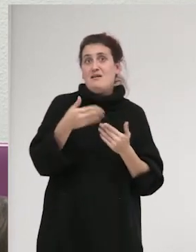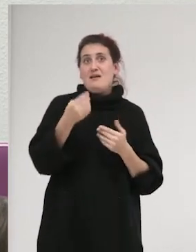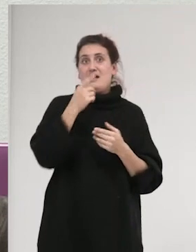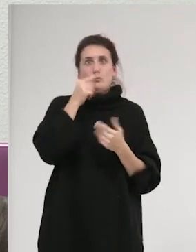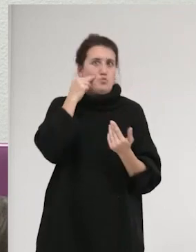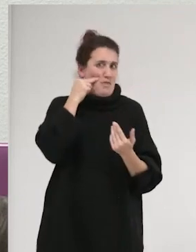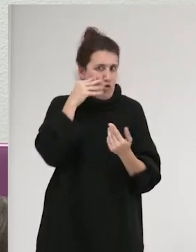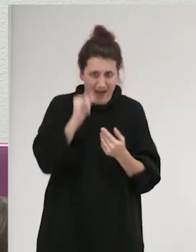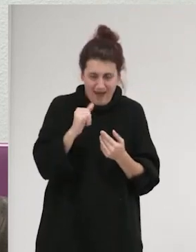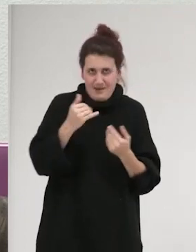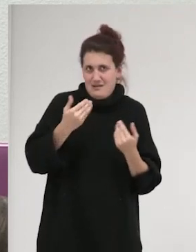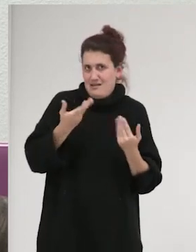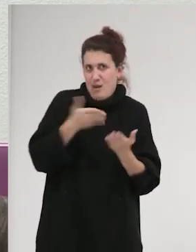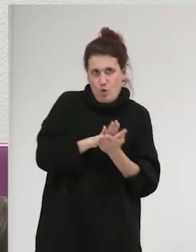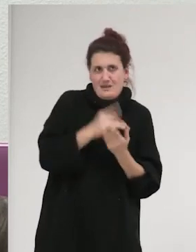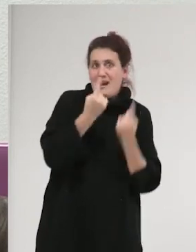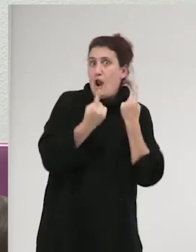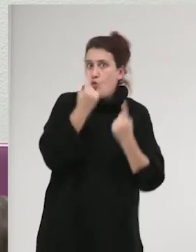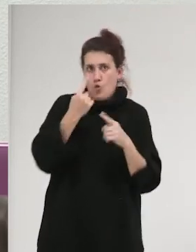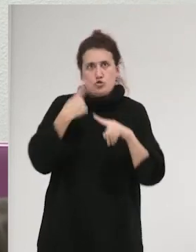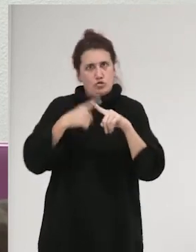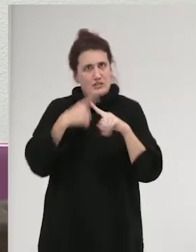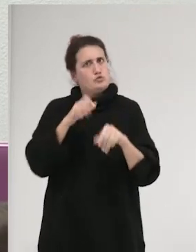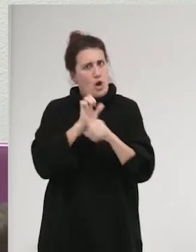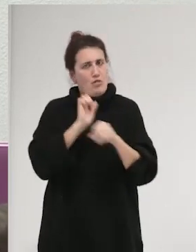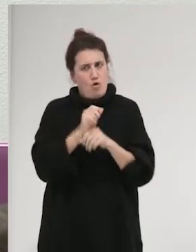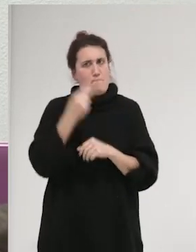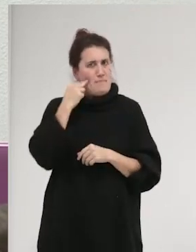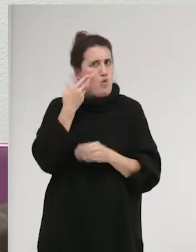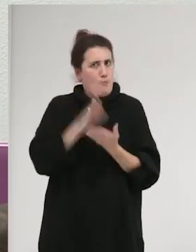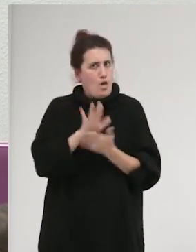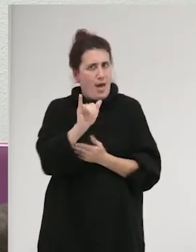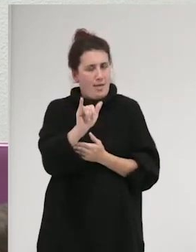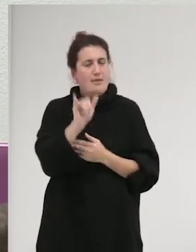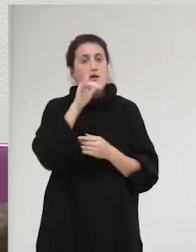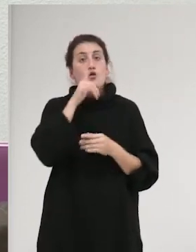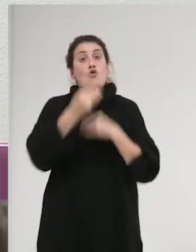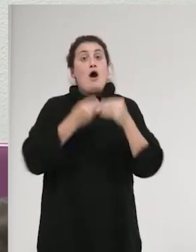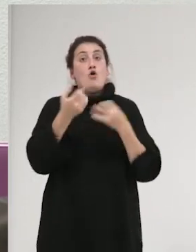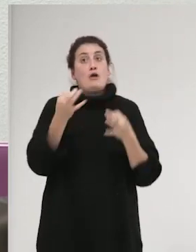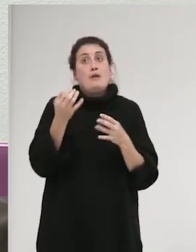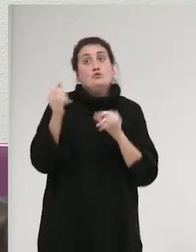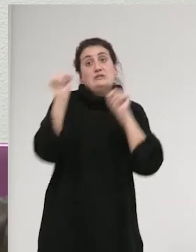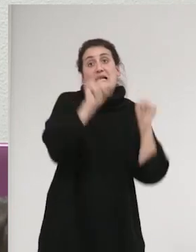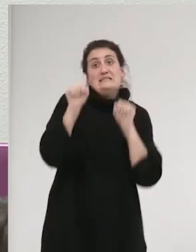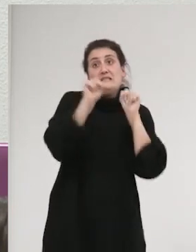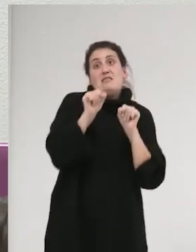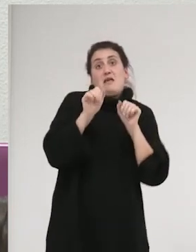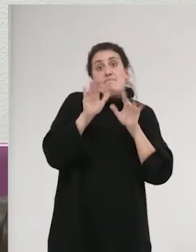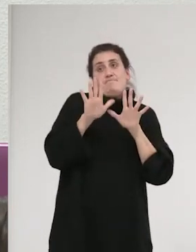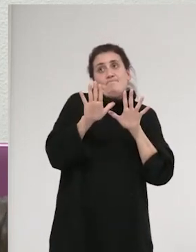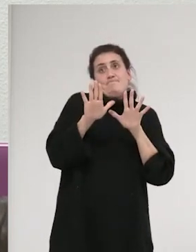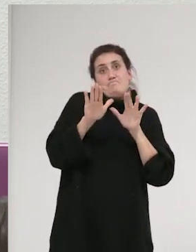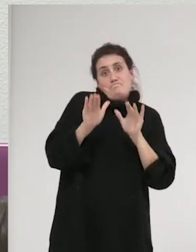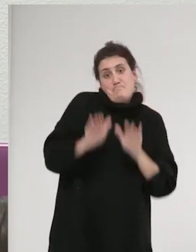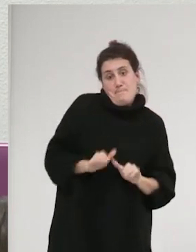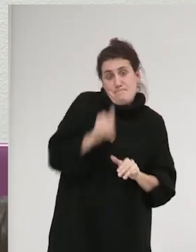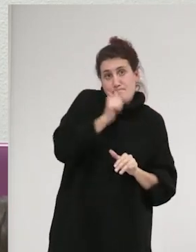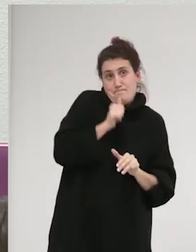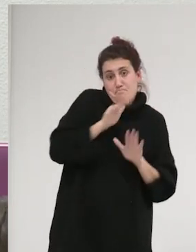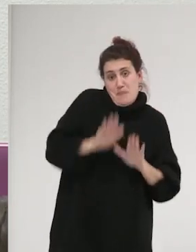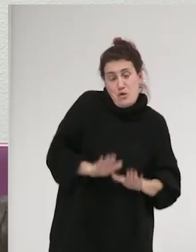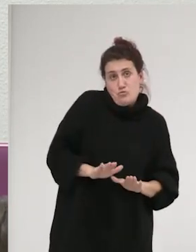muy presente, sobre todo en algunos contextos de violación, lo que hago es reducir la resistencia y, de alguna forma, es algo